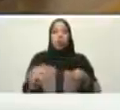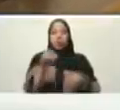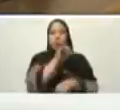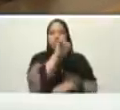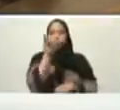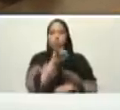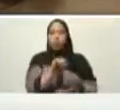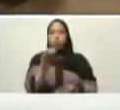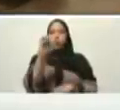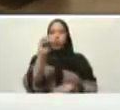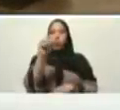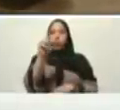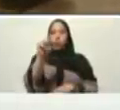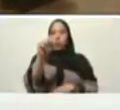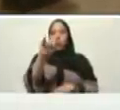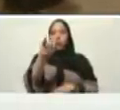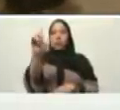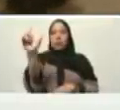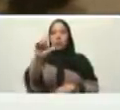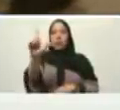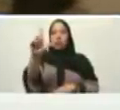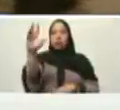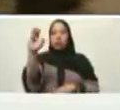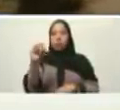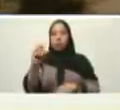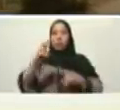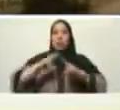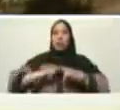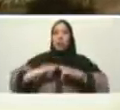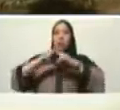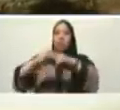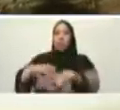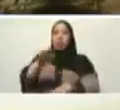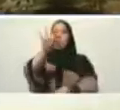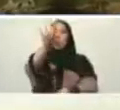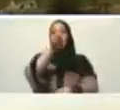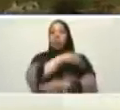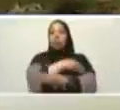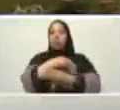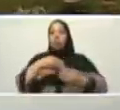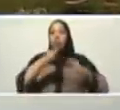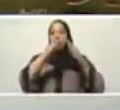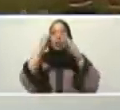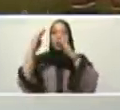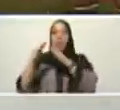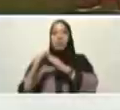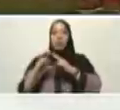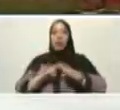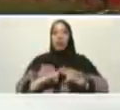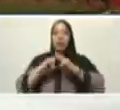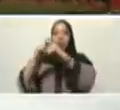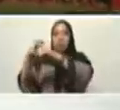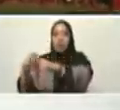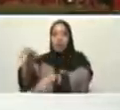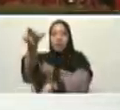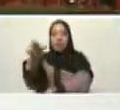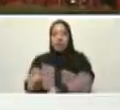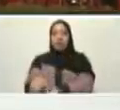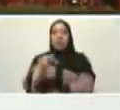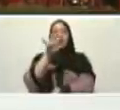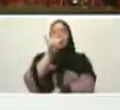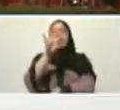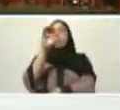podamos entregarle al país esta vivienda cuatro millones en este urbanismo donde 50